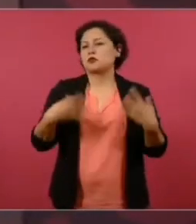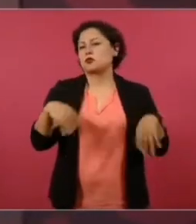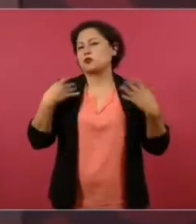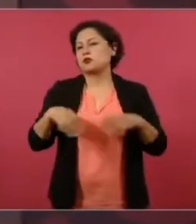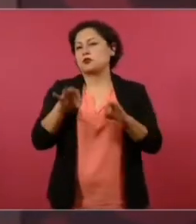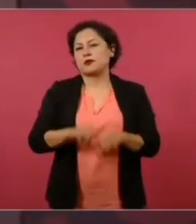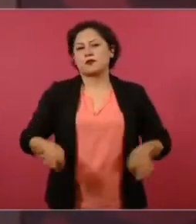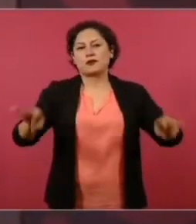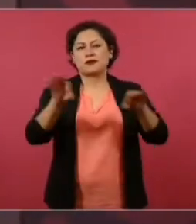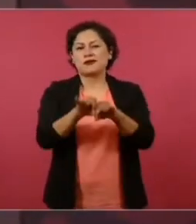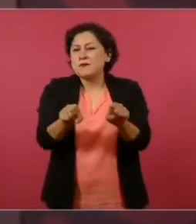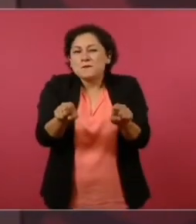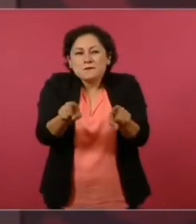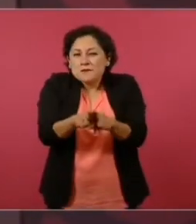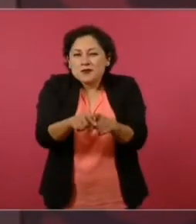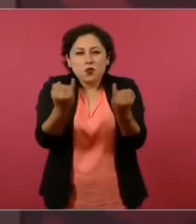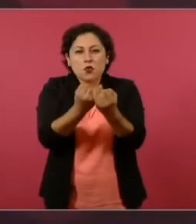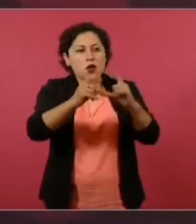nivel nacional.